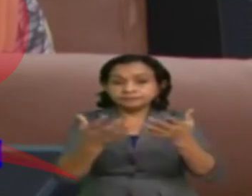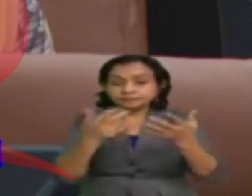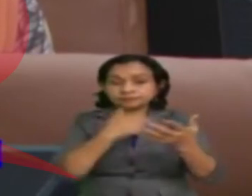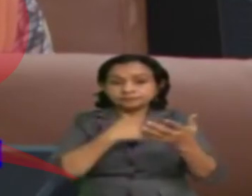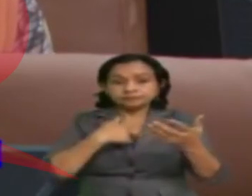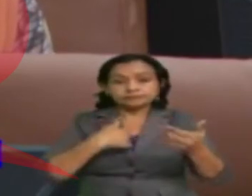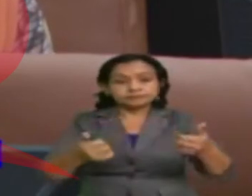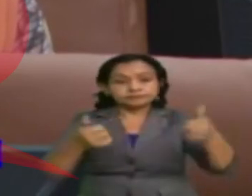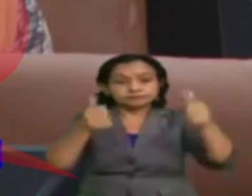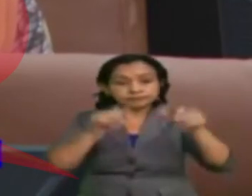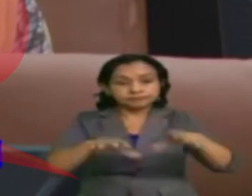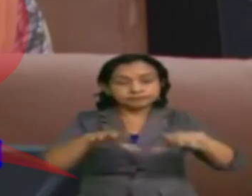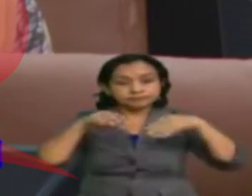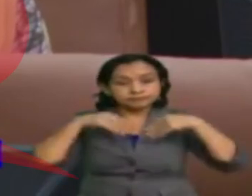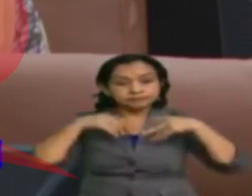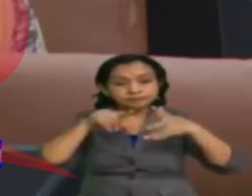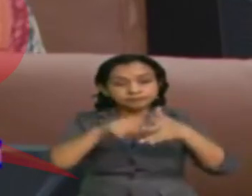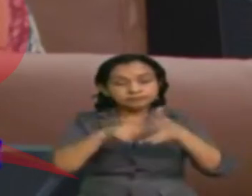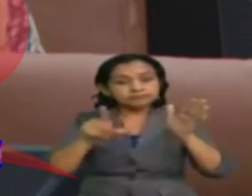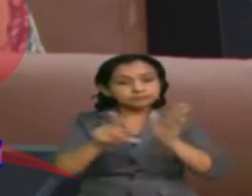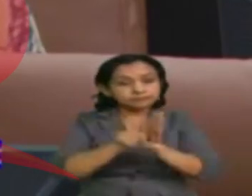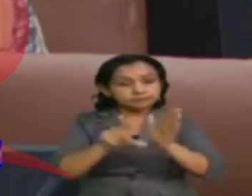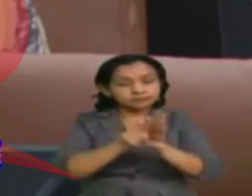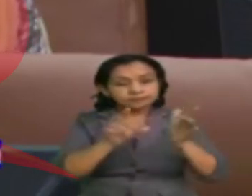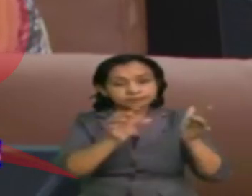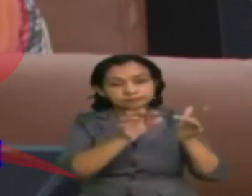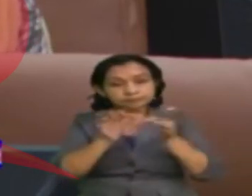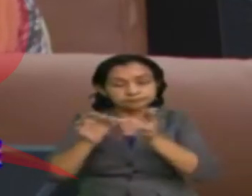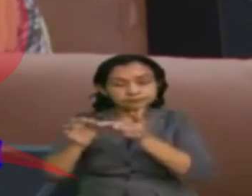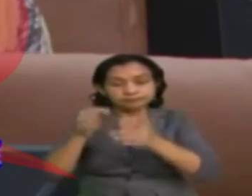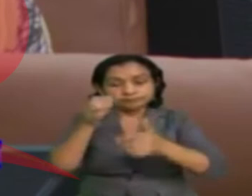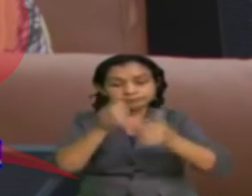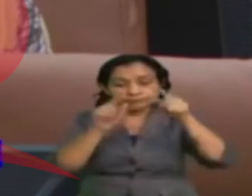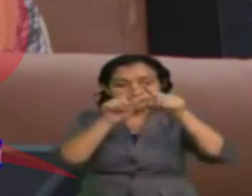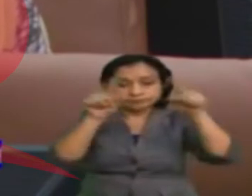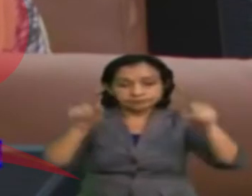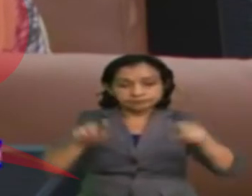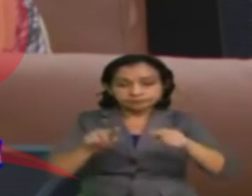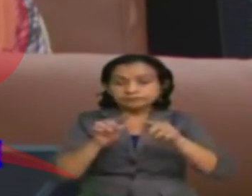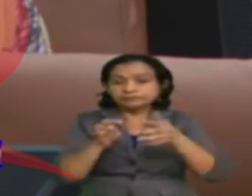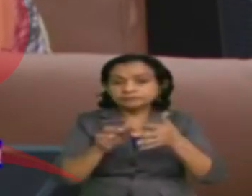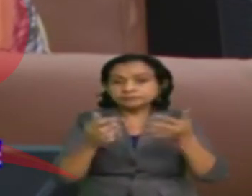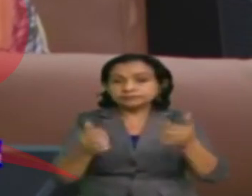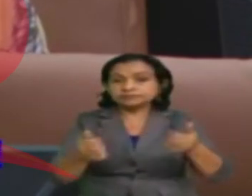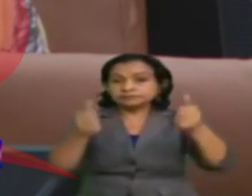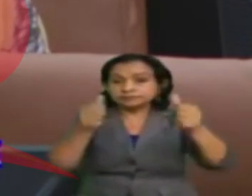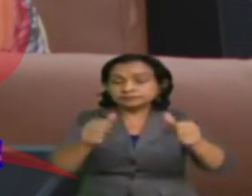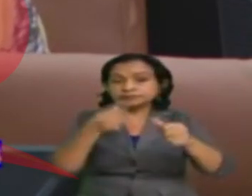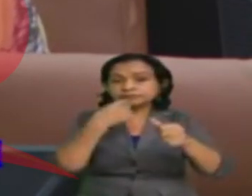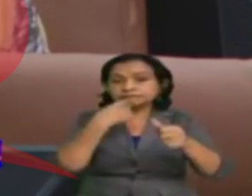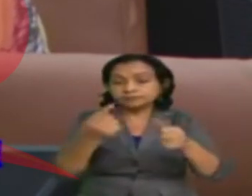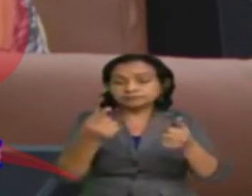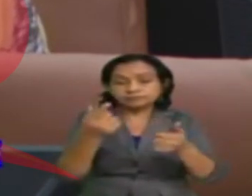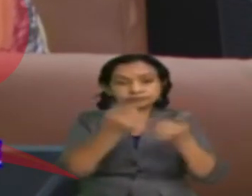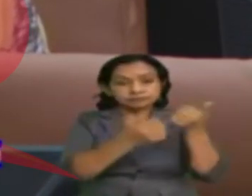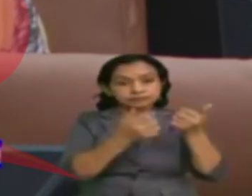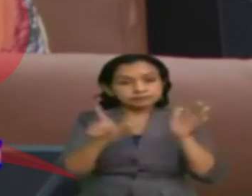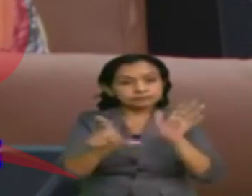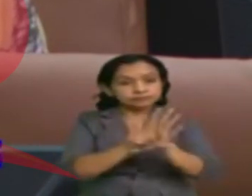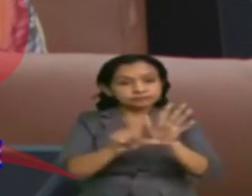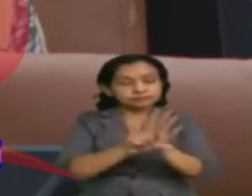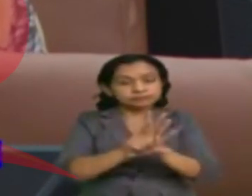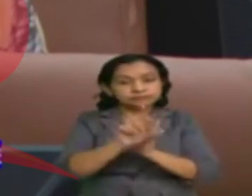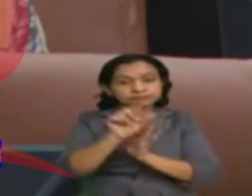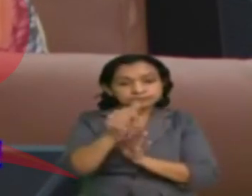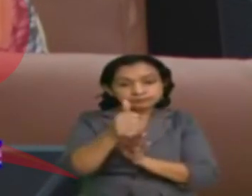pretende aprobar en el dictamen de la Iniciativa de Ley Especial de Ciberdelitos. Consecuentemente, se estaría violentando la